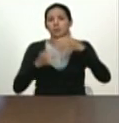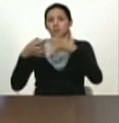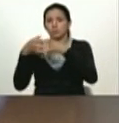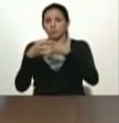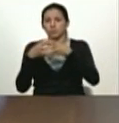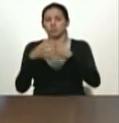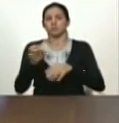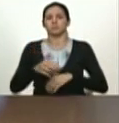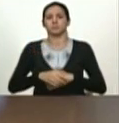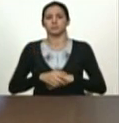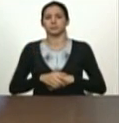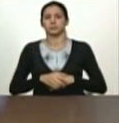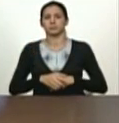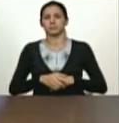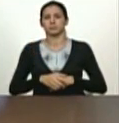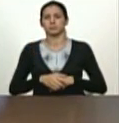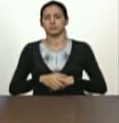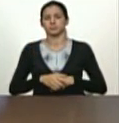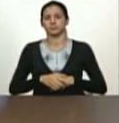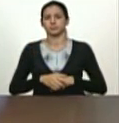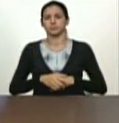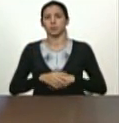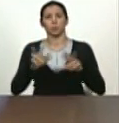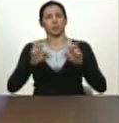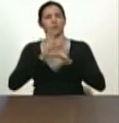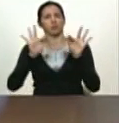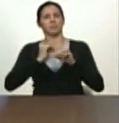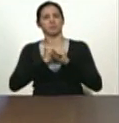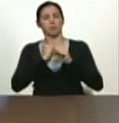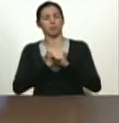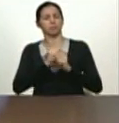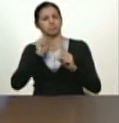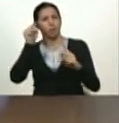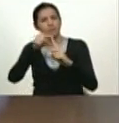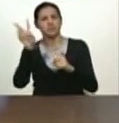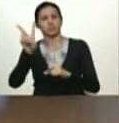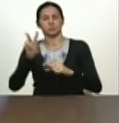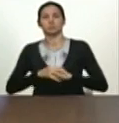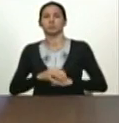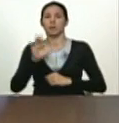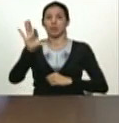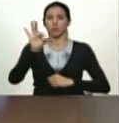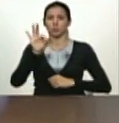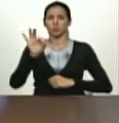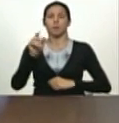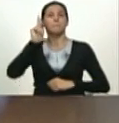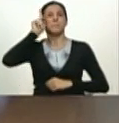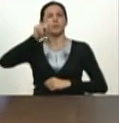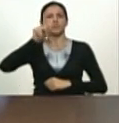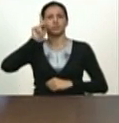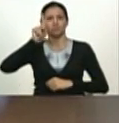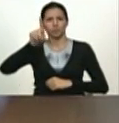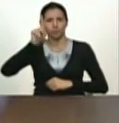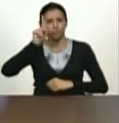trabajo por Venezuela. He designado a el profesor